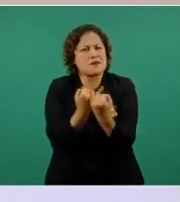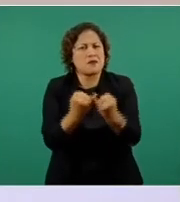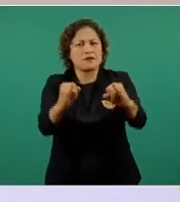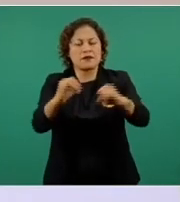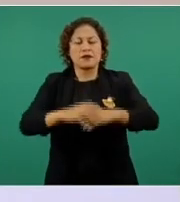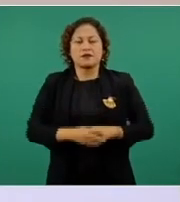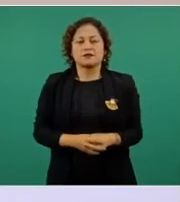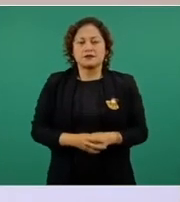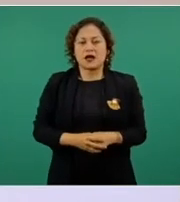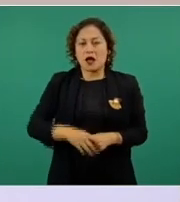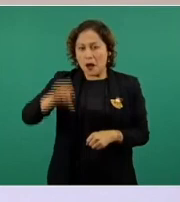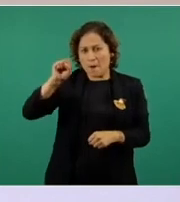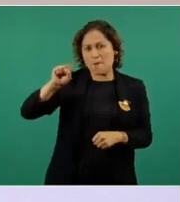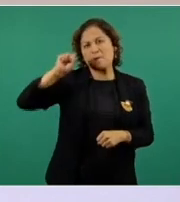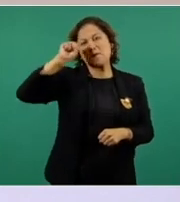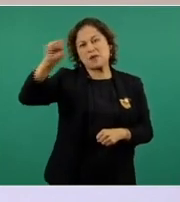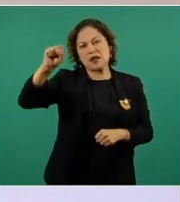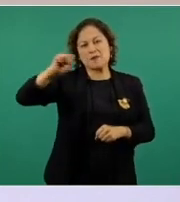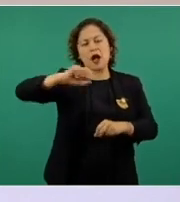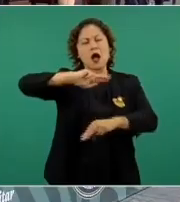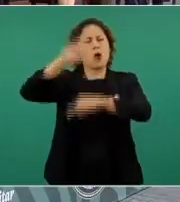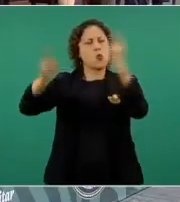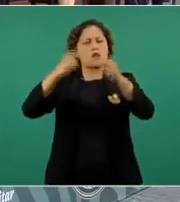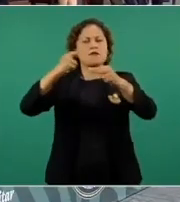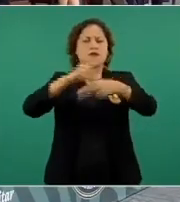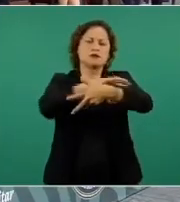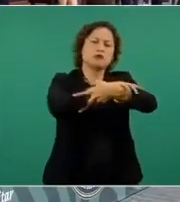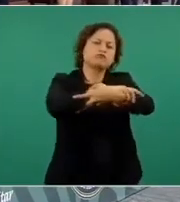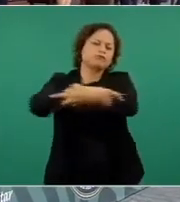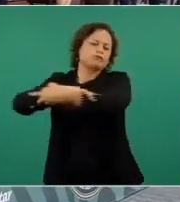universal. ¡Gracias!